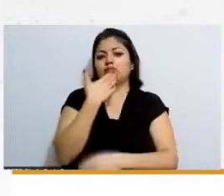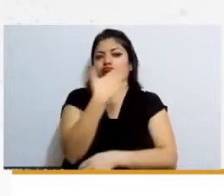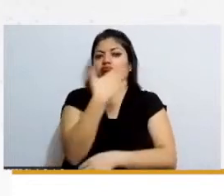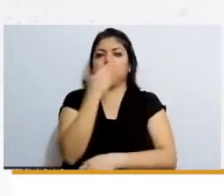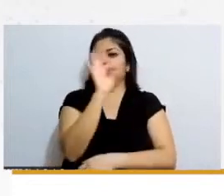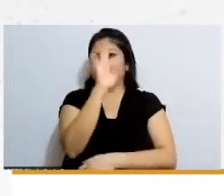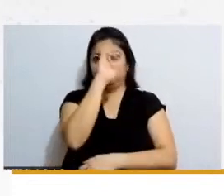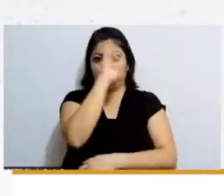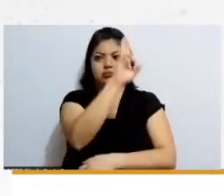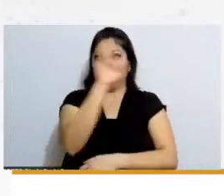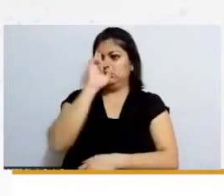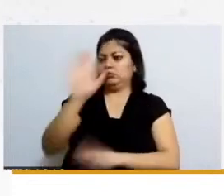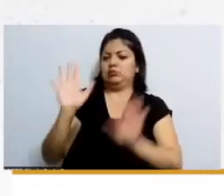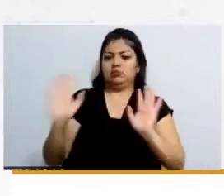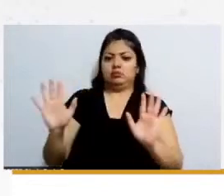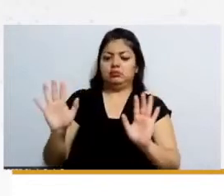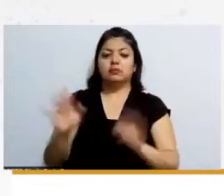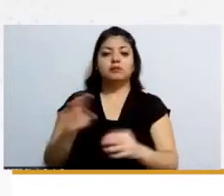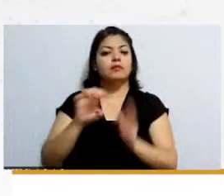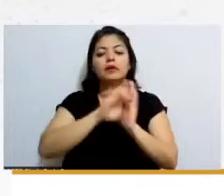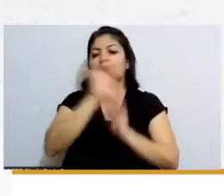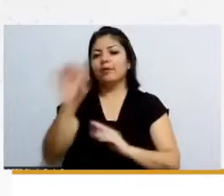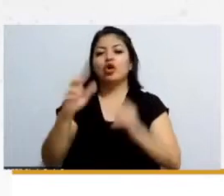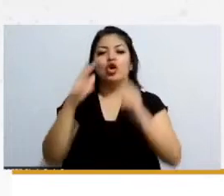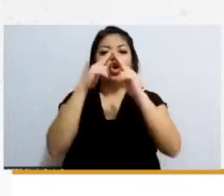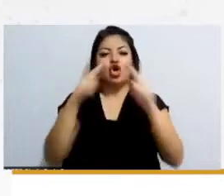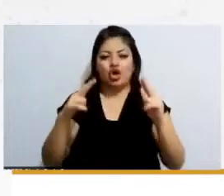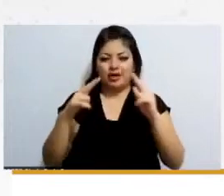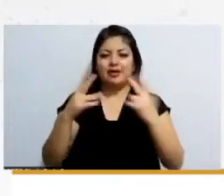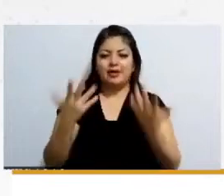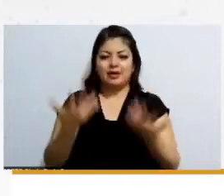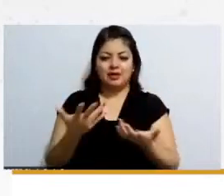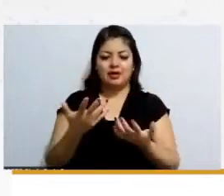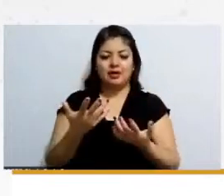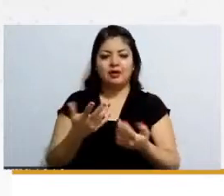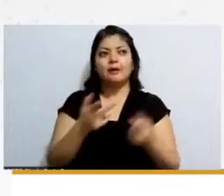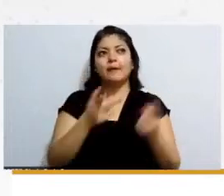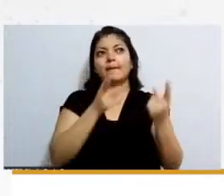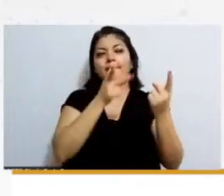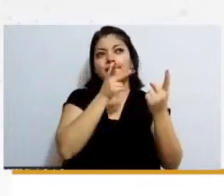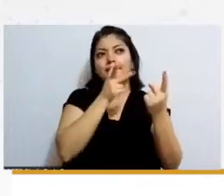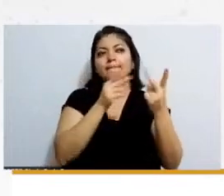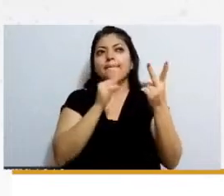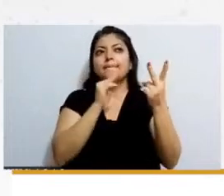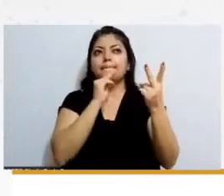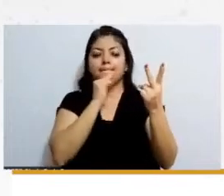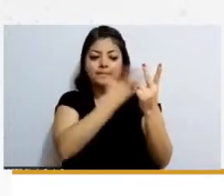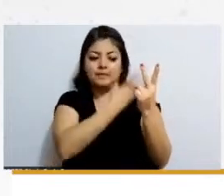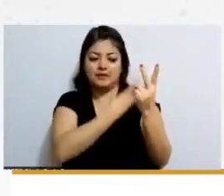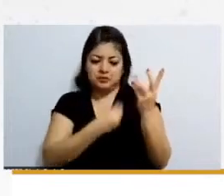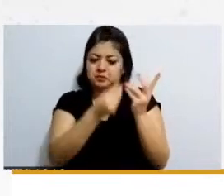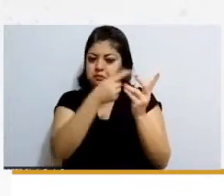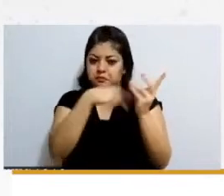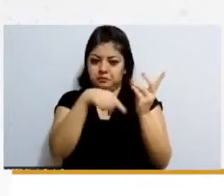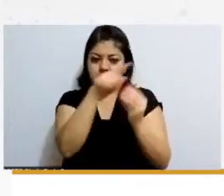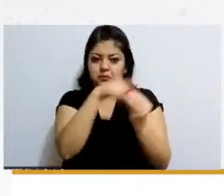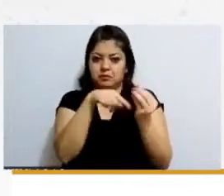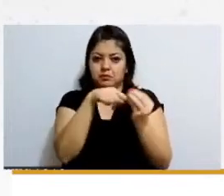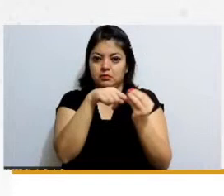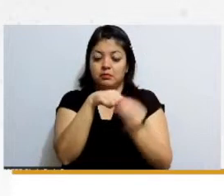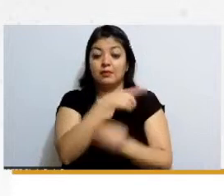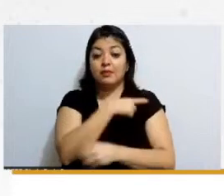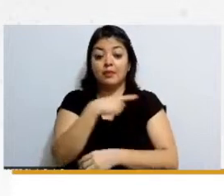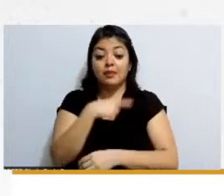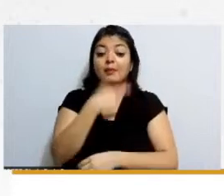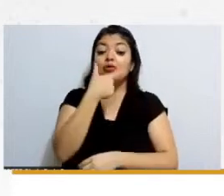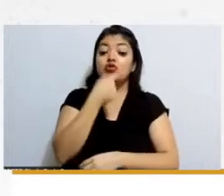y si es un hogar de la familia papá mamá hijos se entendía que el hombre salía a trabajar